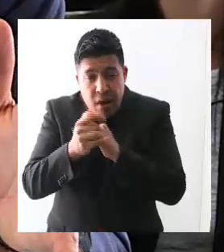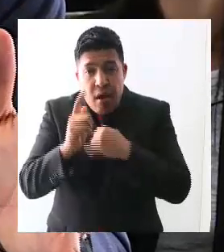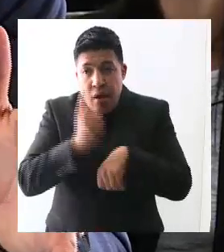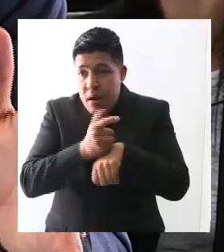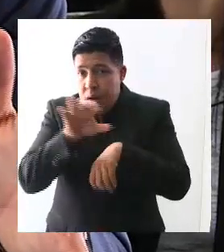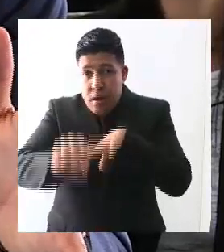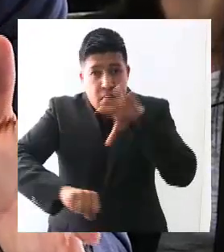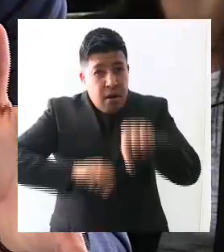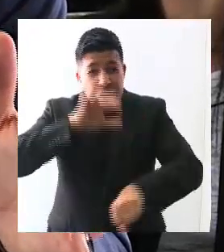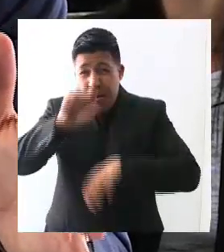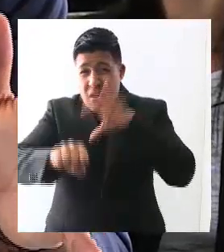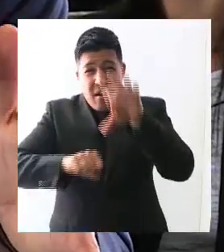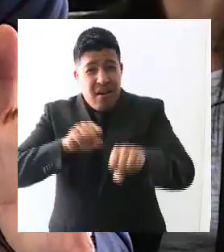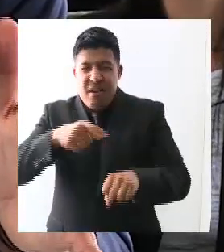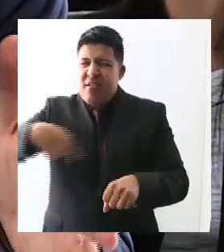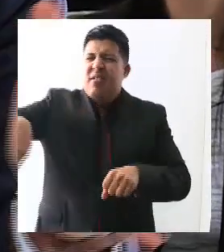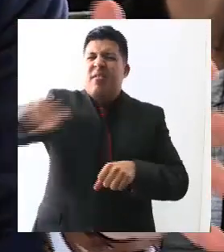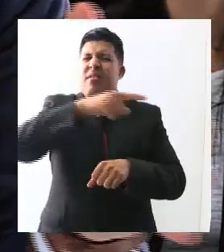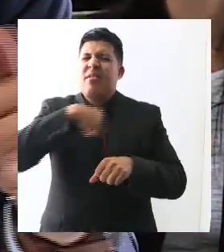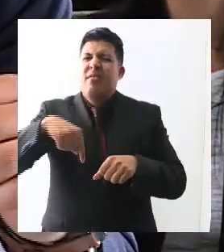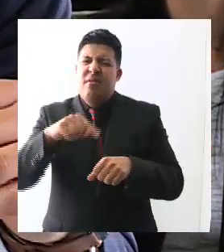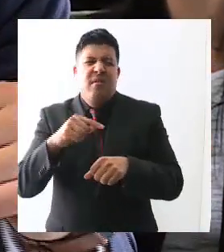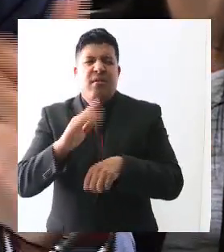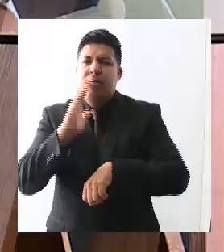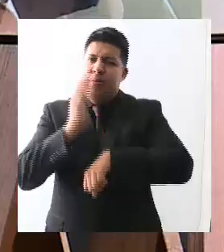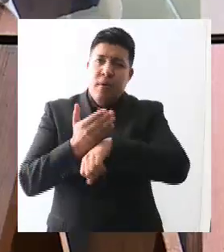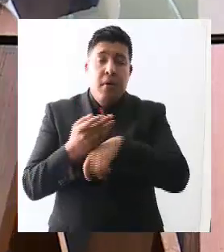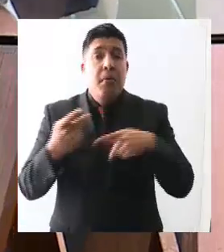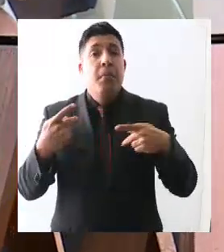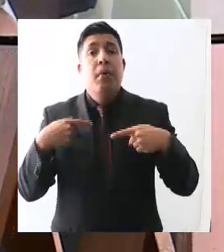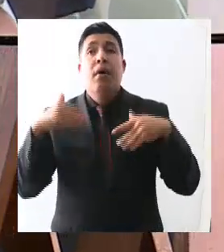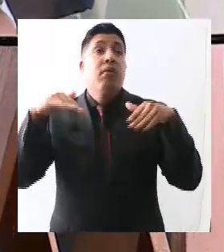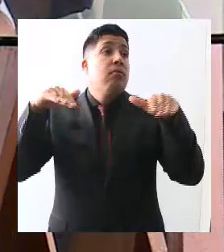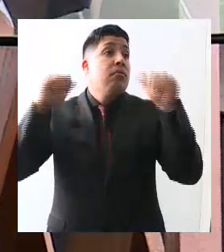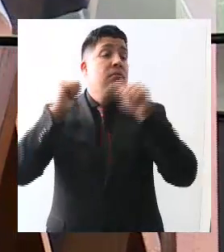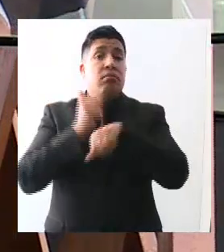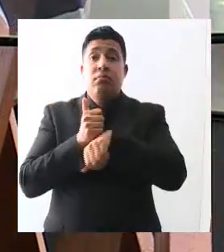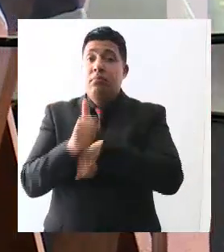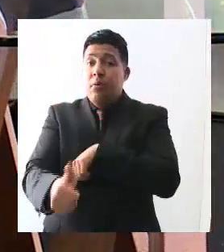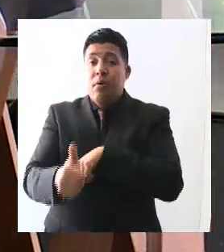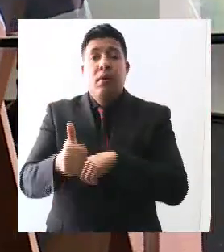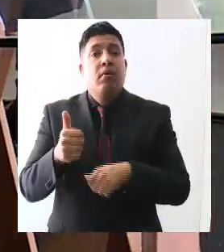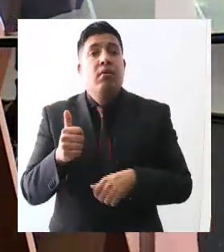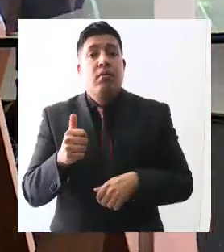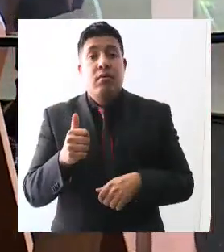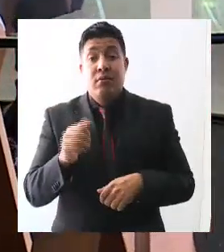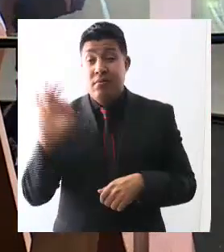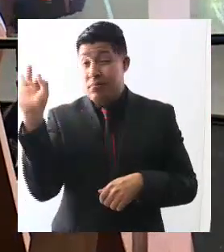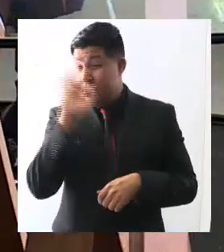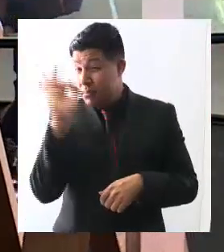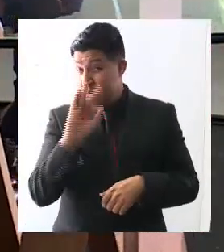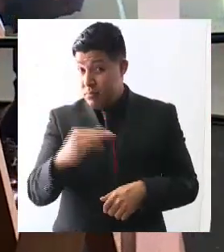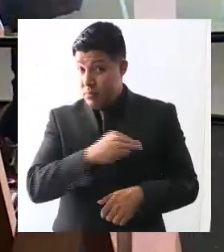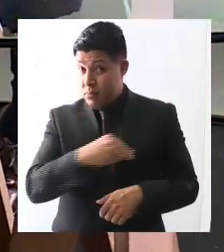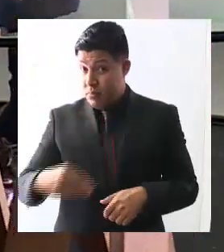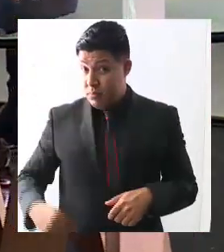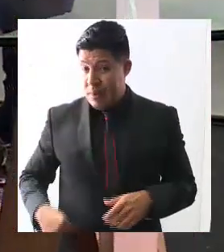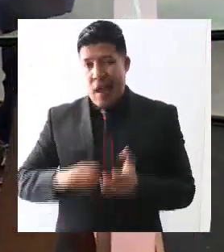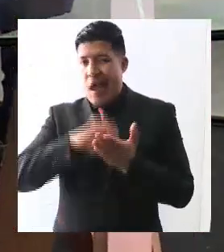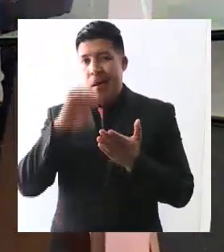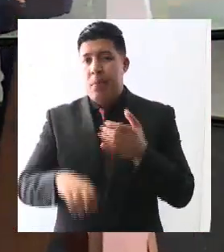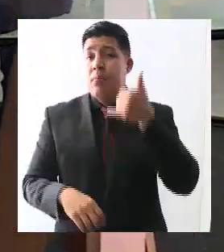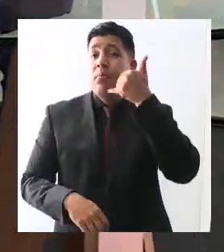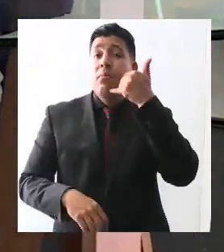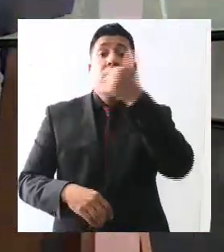servidor público. Ahora, si es del ámbito municipal, es decir, si ella llamó en su